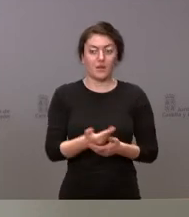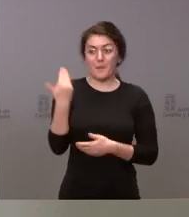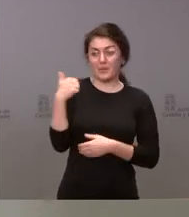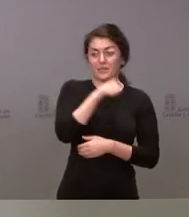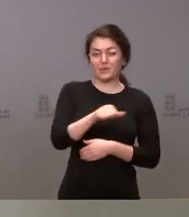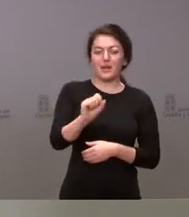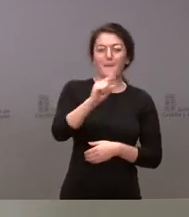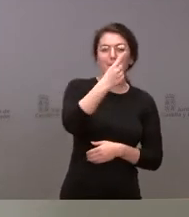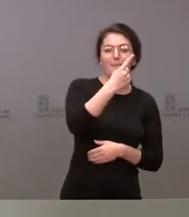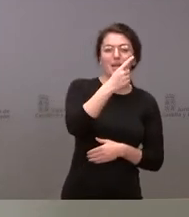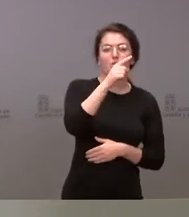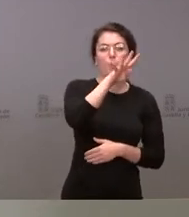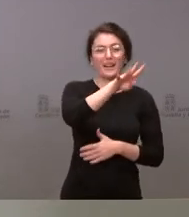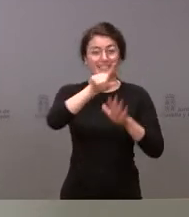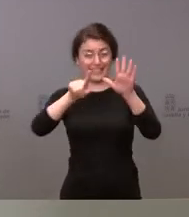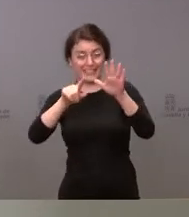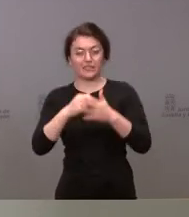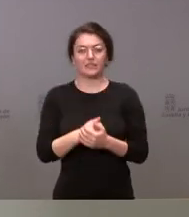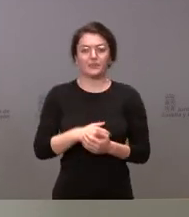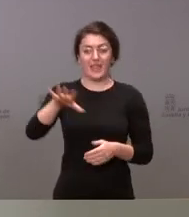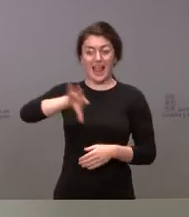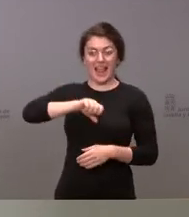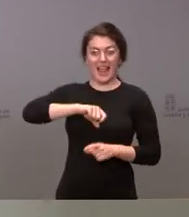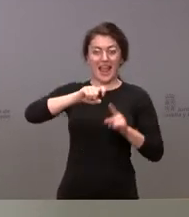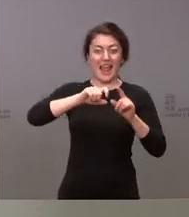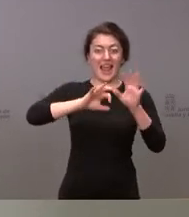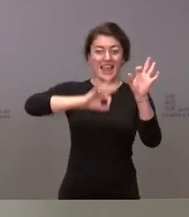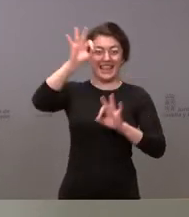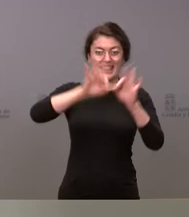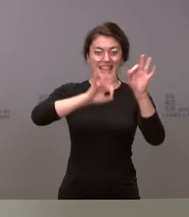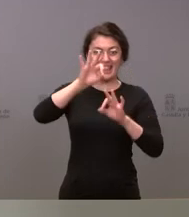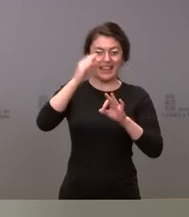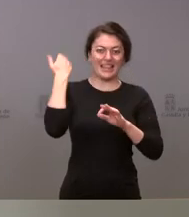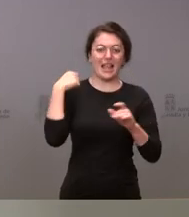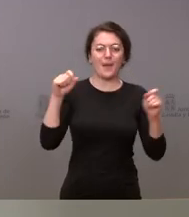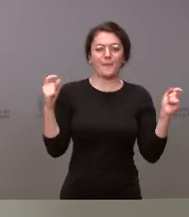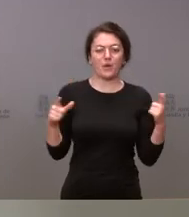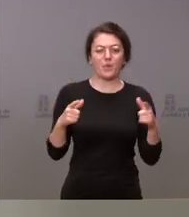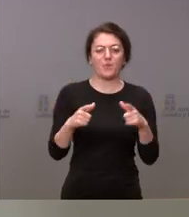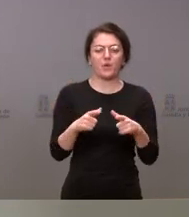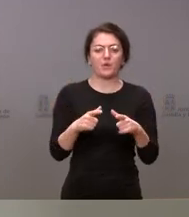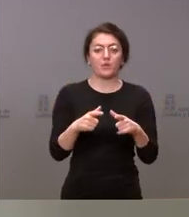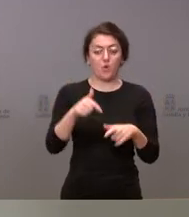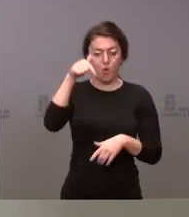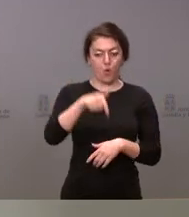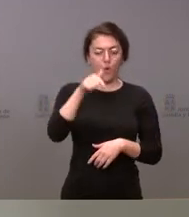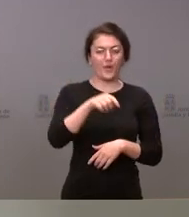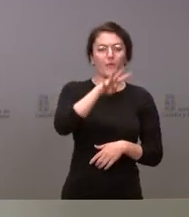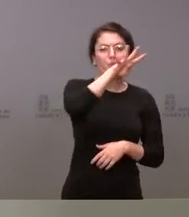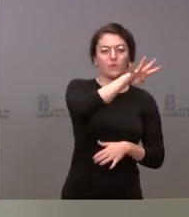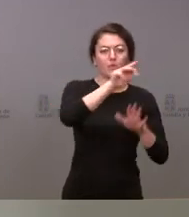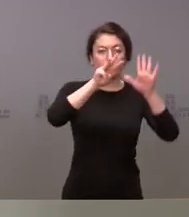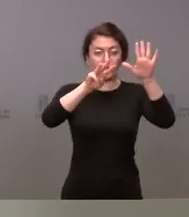.046. La incidencia a 14 días sigue bajando. Hoy estamos hablando de 489 casos